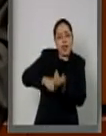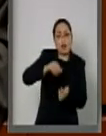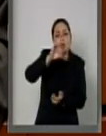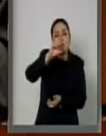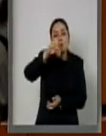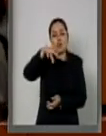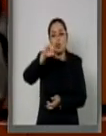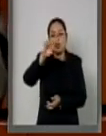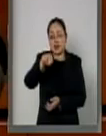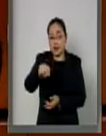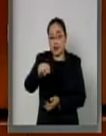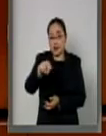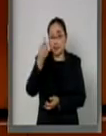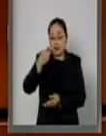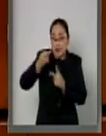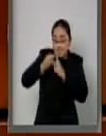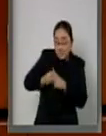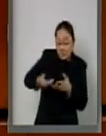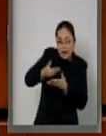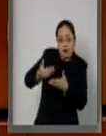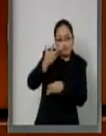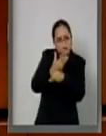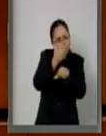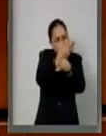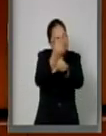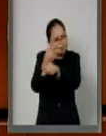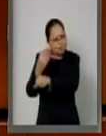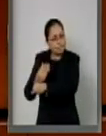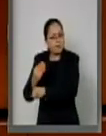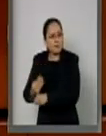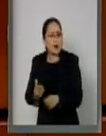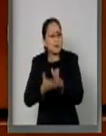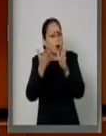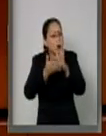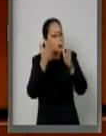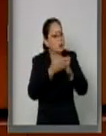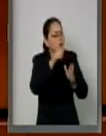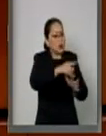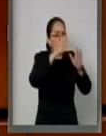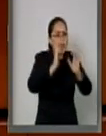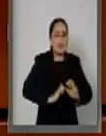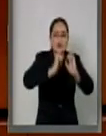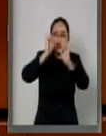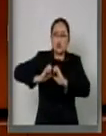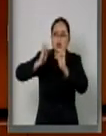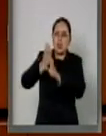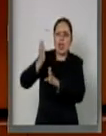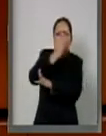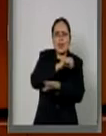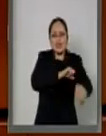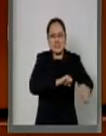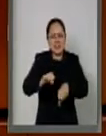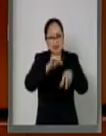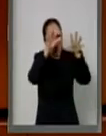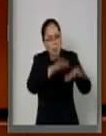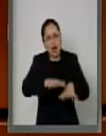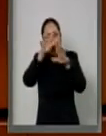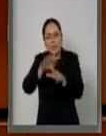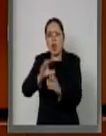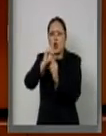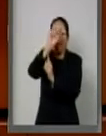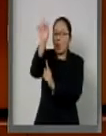para comenzar con la rehabilitación y reconstrucción de la infraestructura dañada por los dos sismos que afectaron a nuestro país?